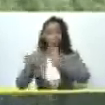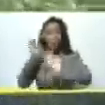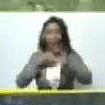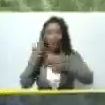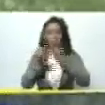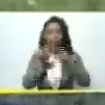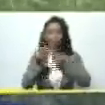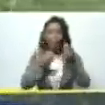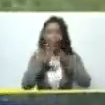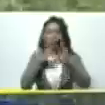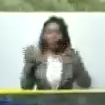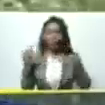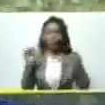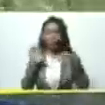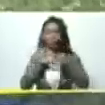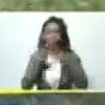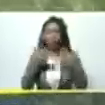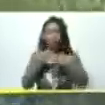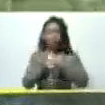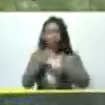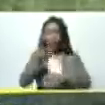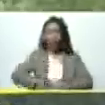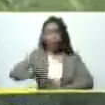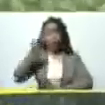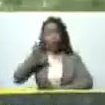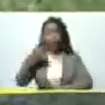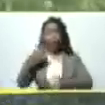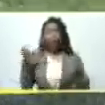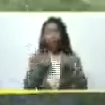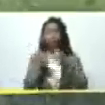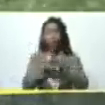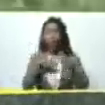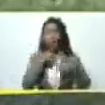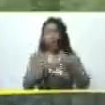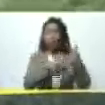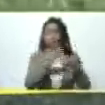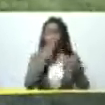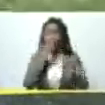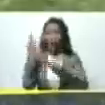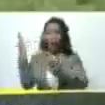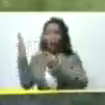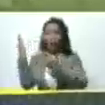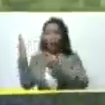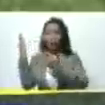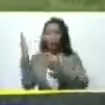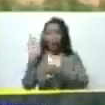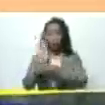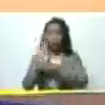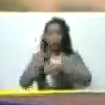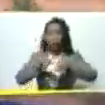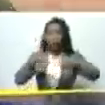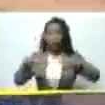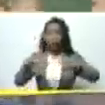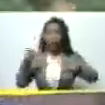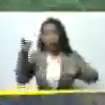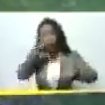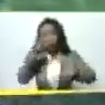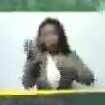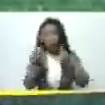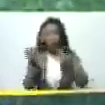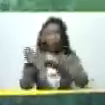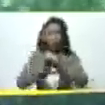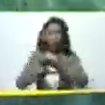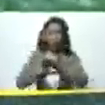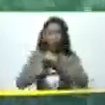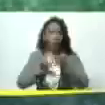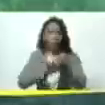vinculado los compañeros de esta importante unidad de producción a este cultivo que por supuesto busca dinamizar a la